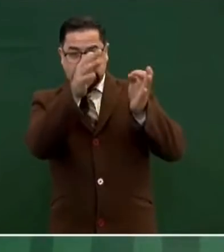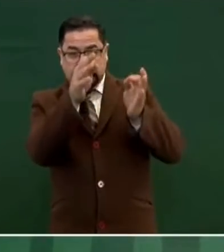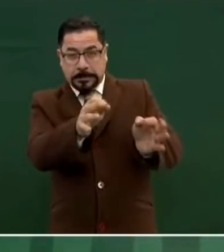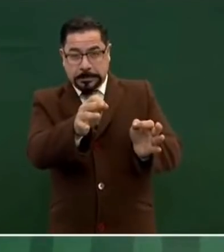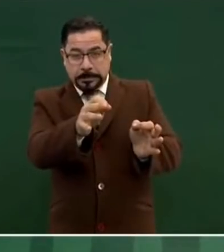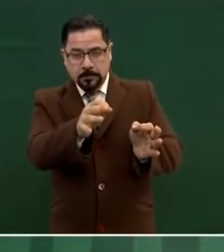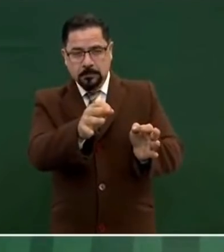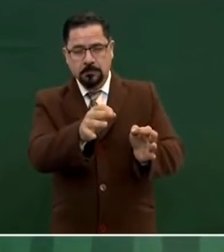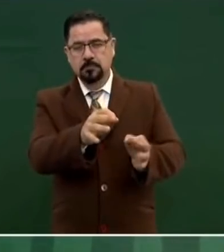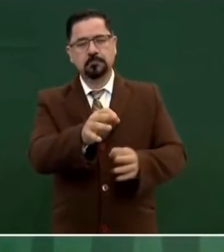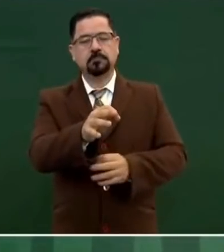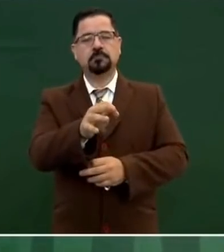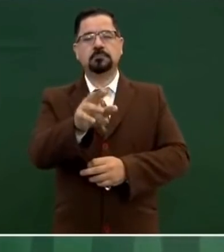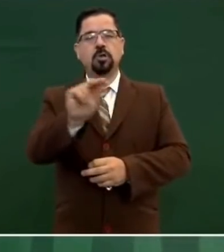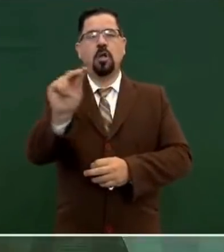¿No?